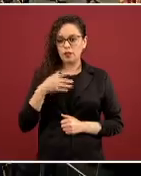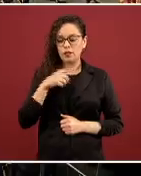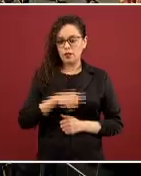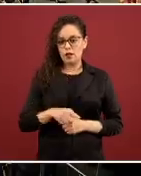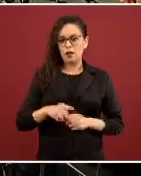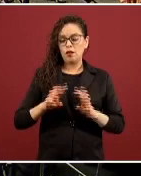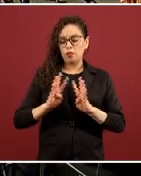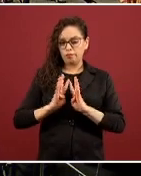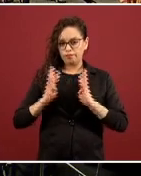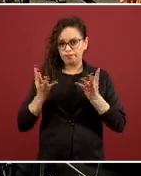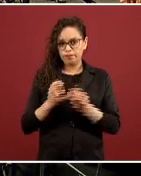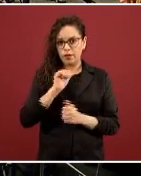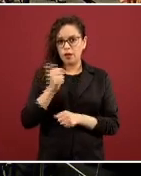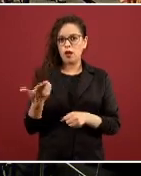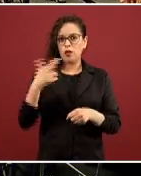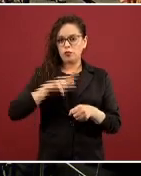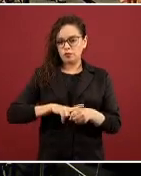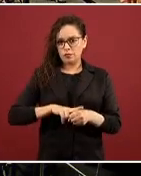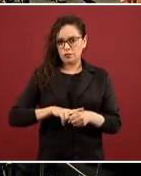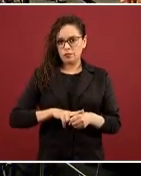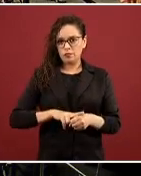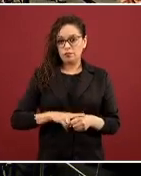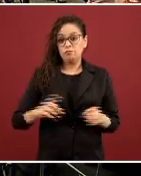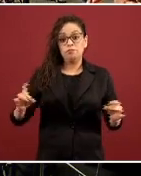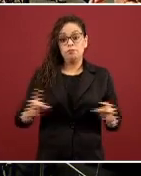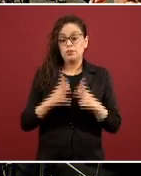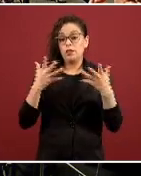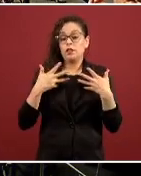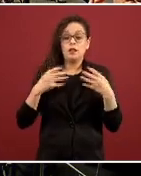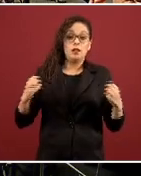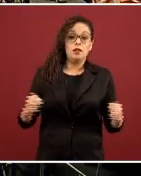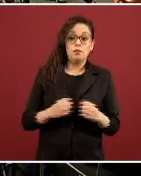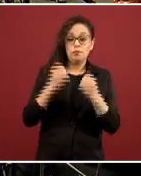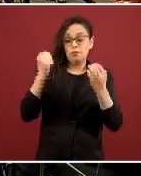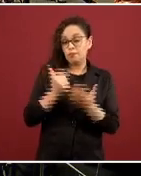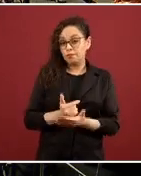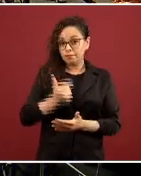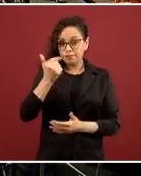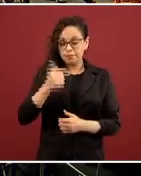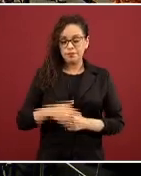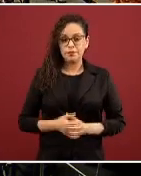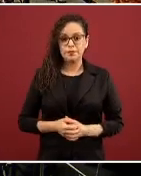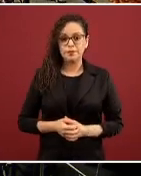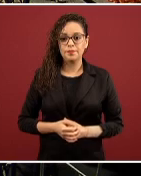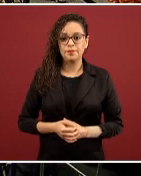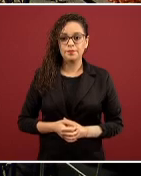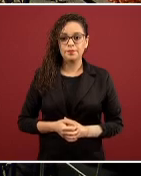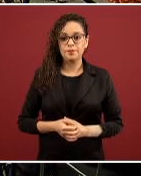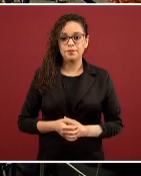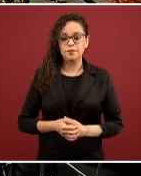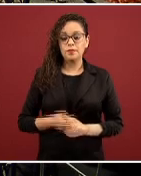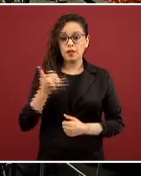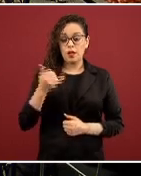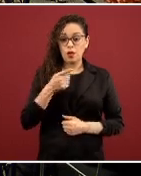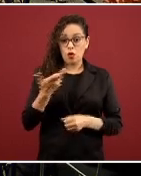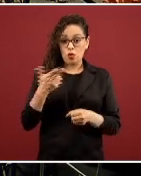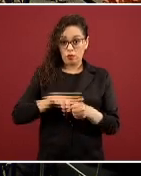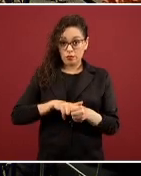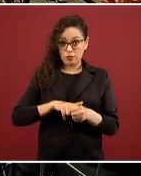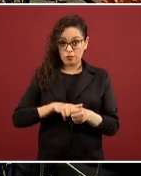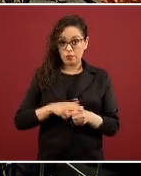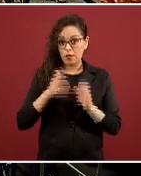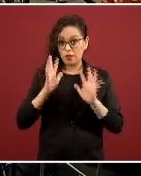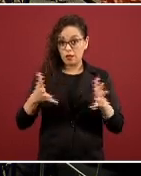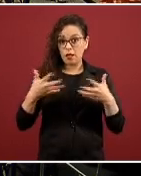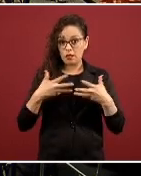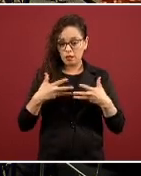atención médica en caso de desastres. Y algo muy importante, que todos los hospitales que están definidos aquí son hospitales